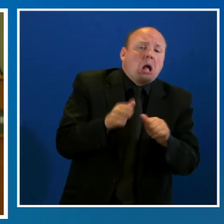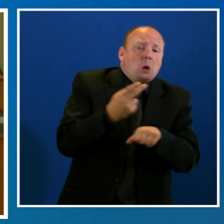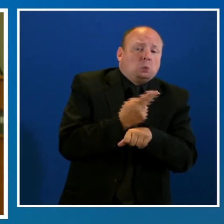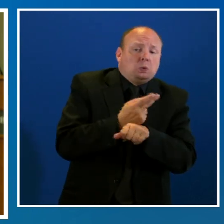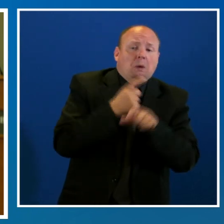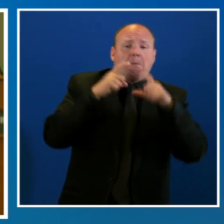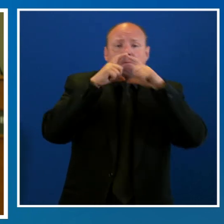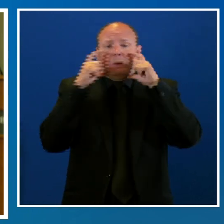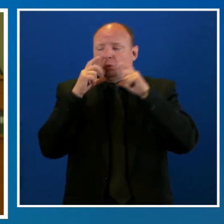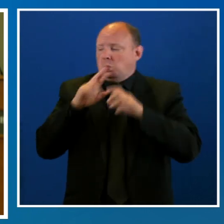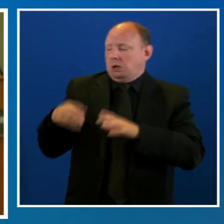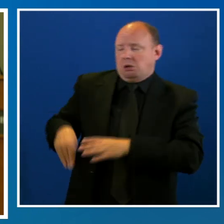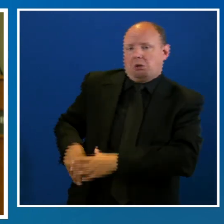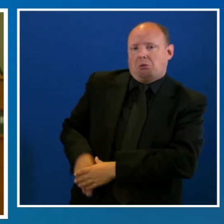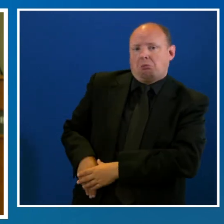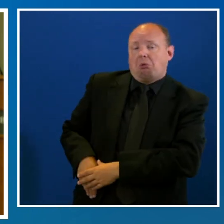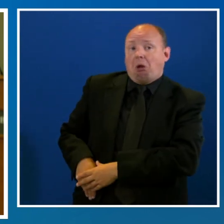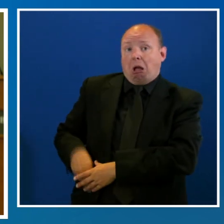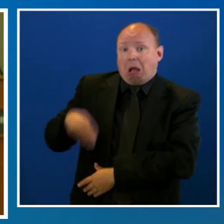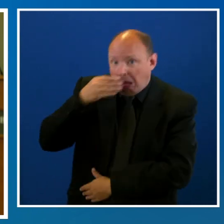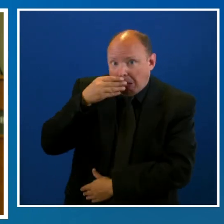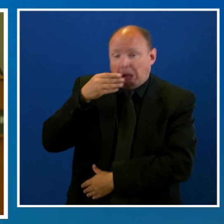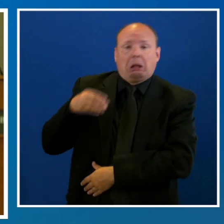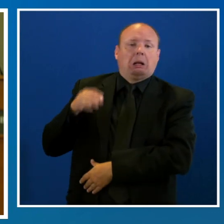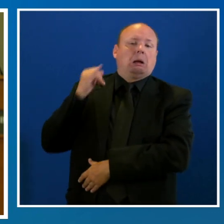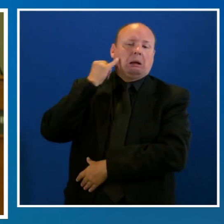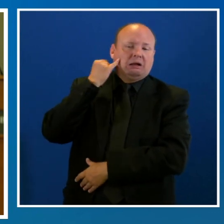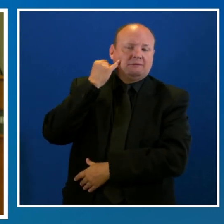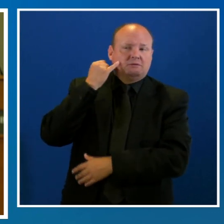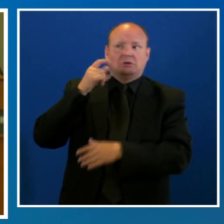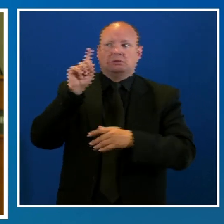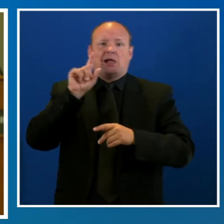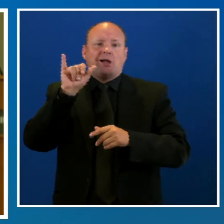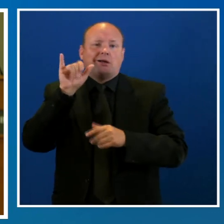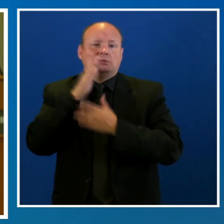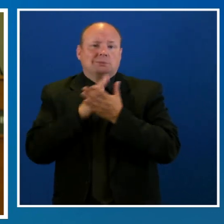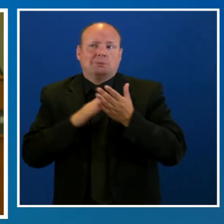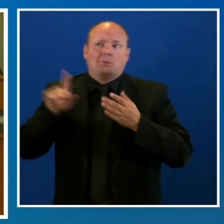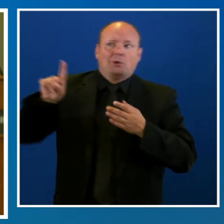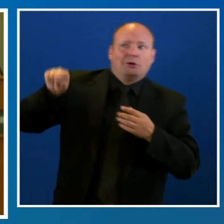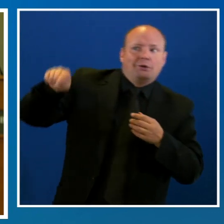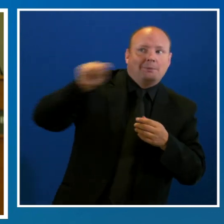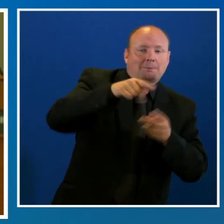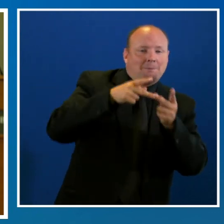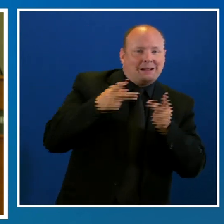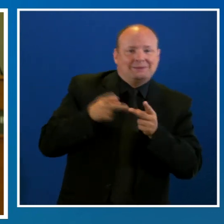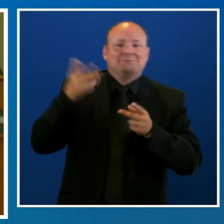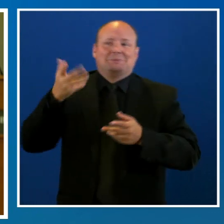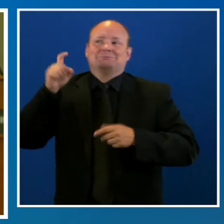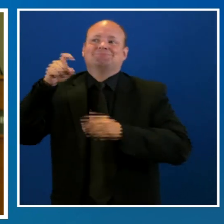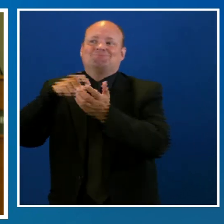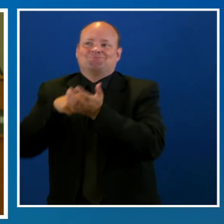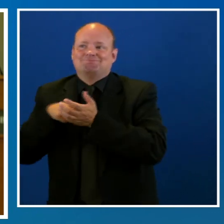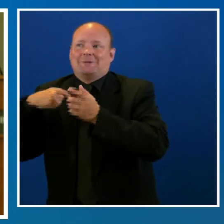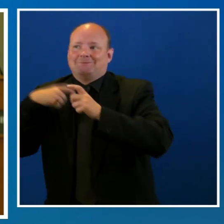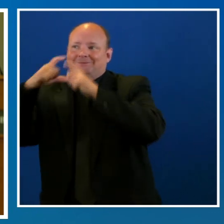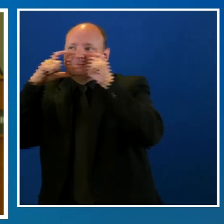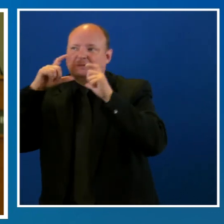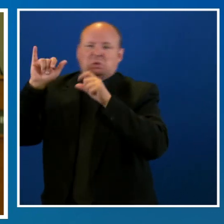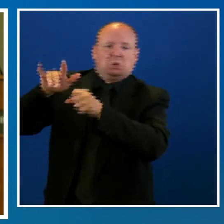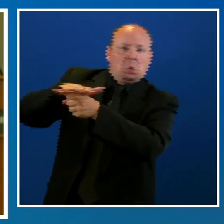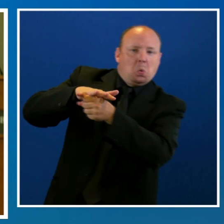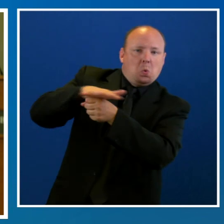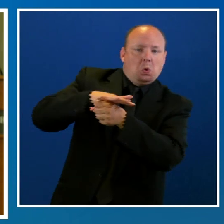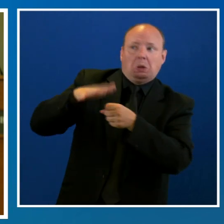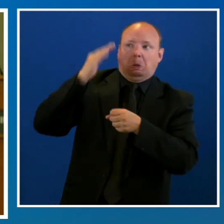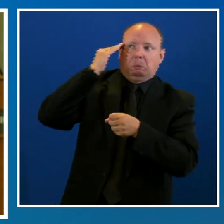casa. Es posible que muchas de nuestras empresas locales aún requieran que lo use. Juntos nos aseguraremos de